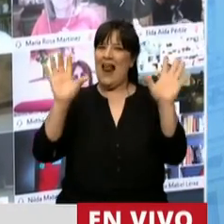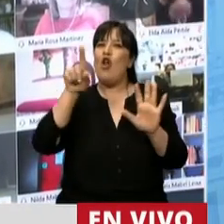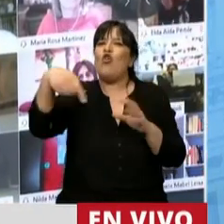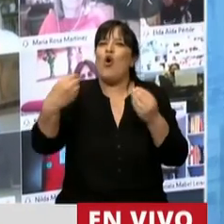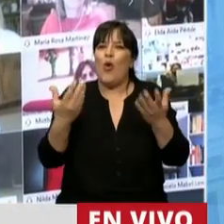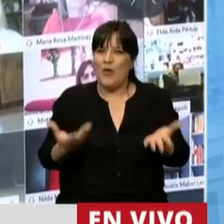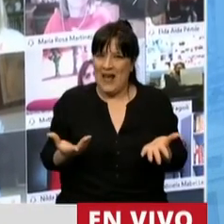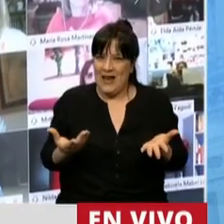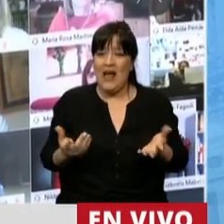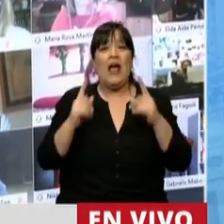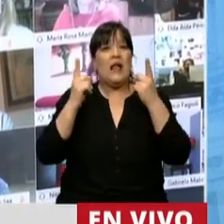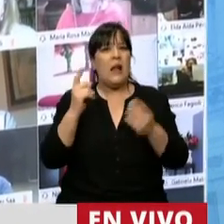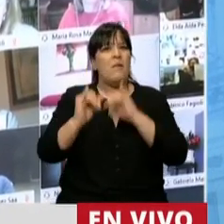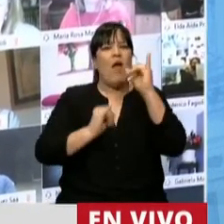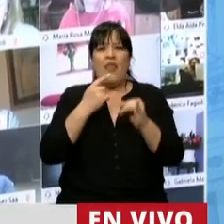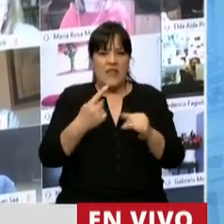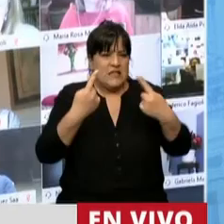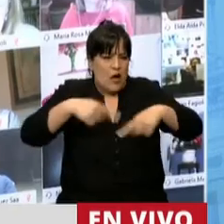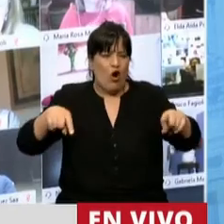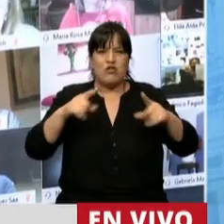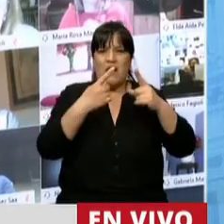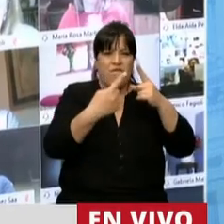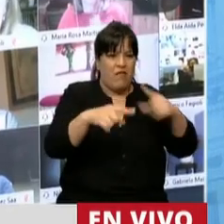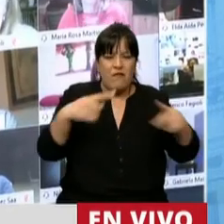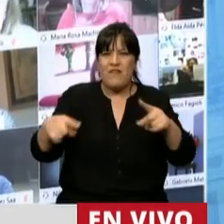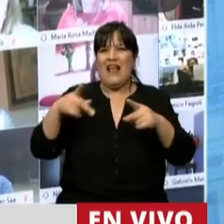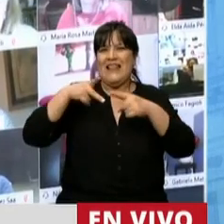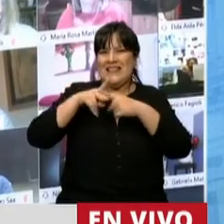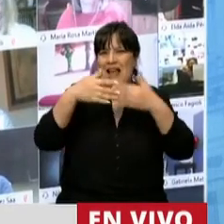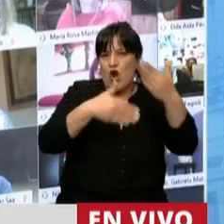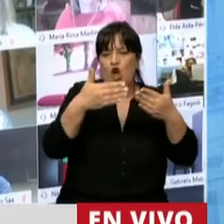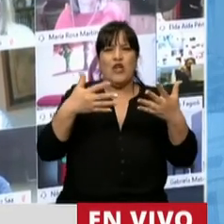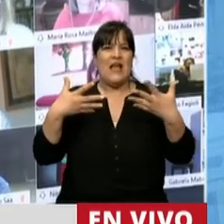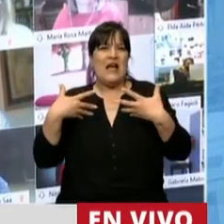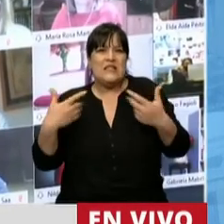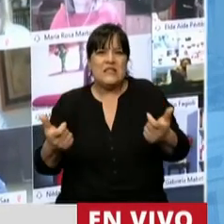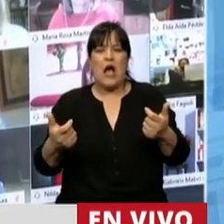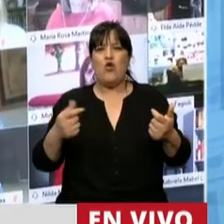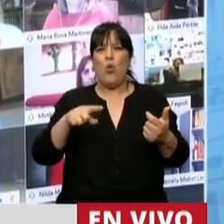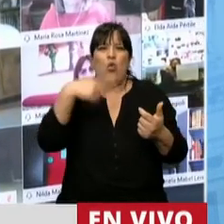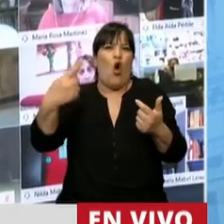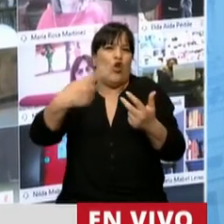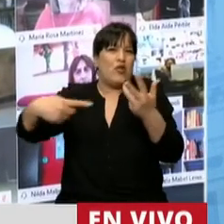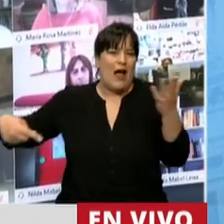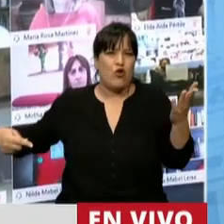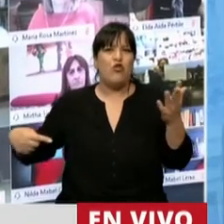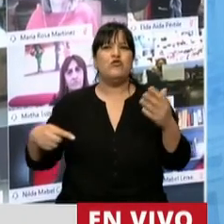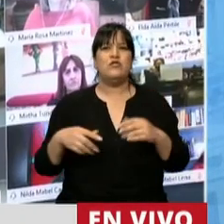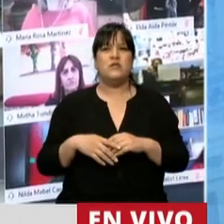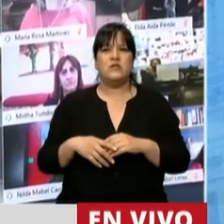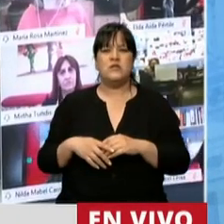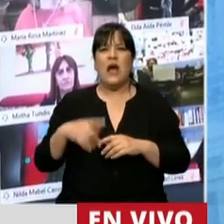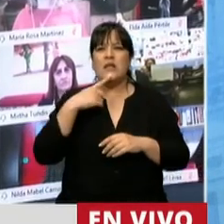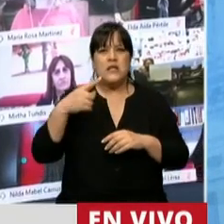orígenes y que habla de los innovadores y disruptores en tecnología, salud y otras ramas tiran del pelotón